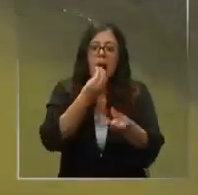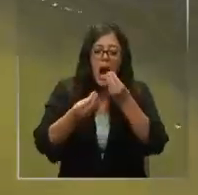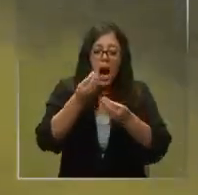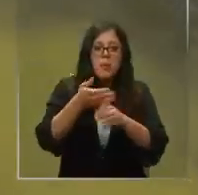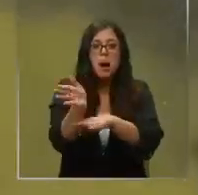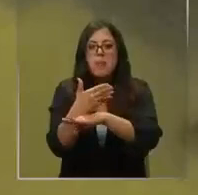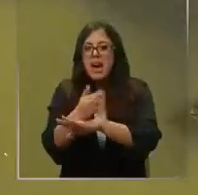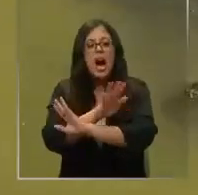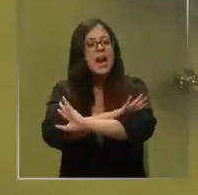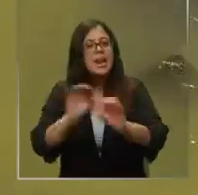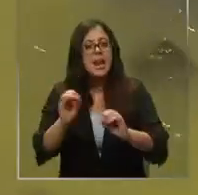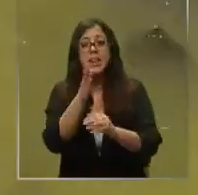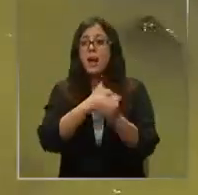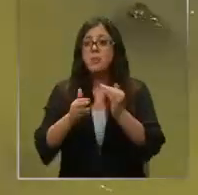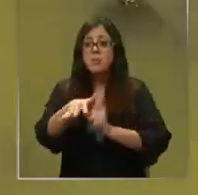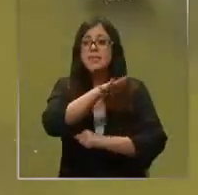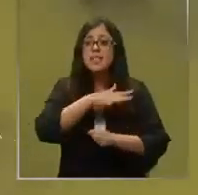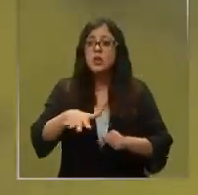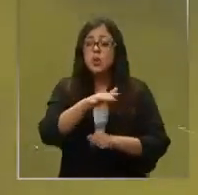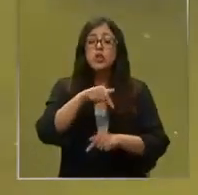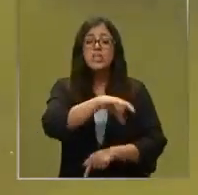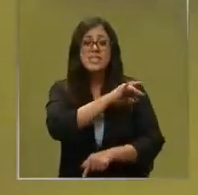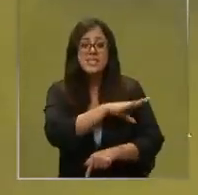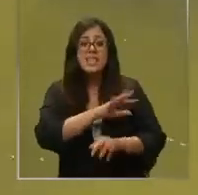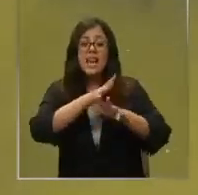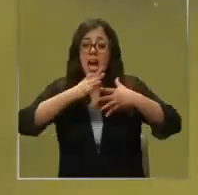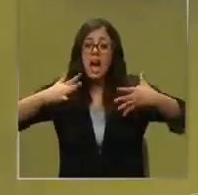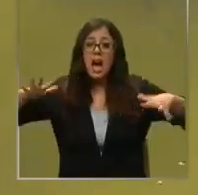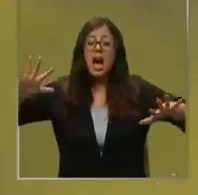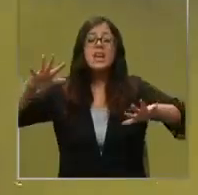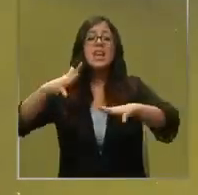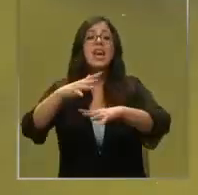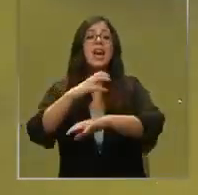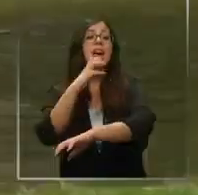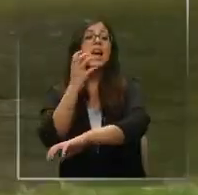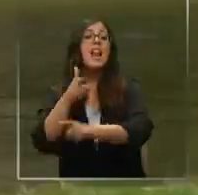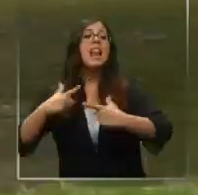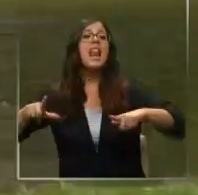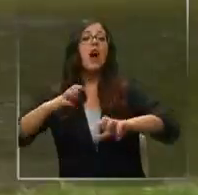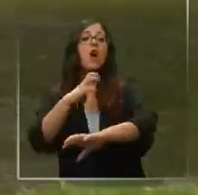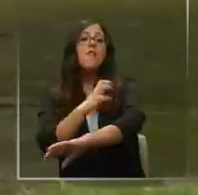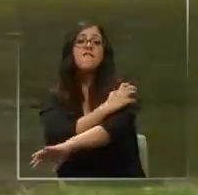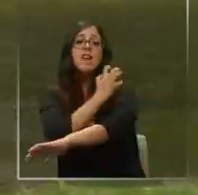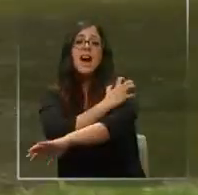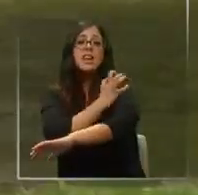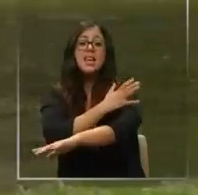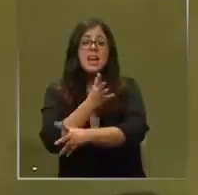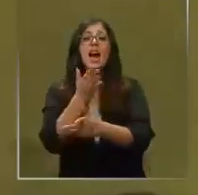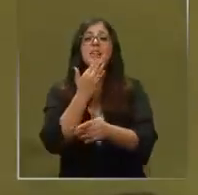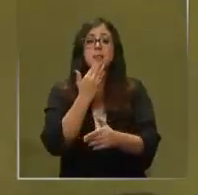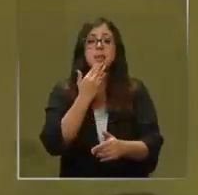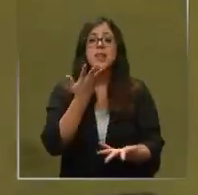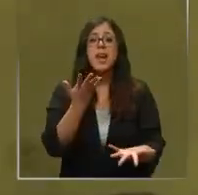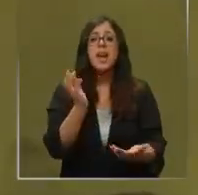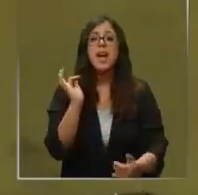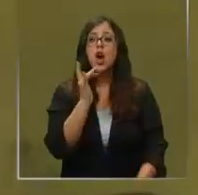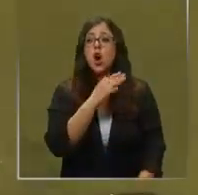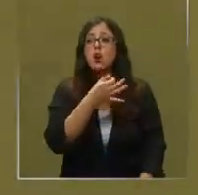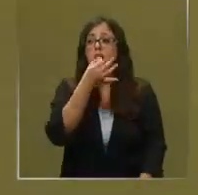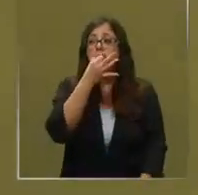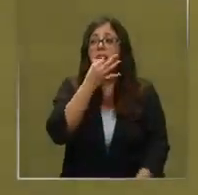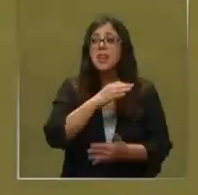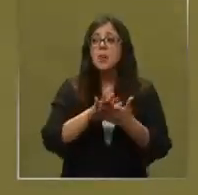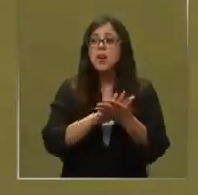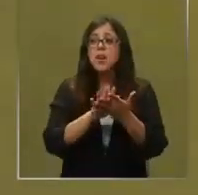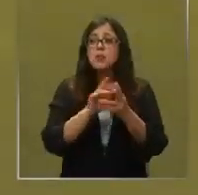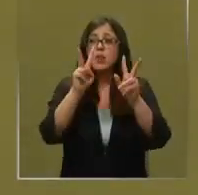Misma situación se vivió en Chile cuando las aguas del lago Villarrica se tornaron del mismo color verde. Esto producido también por el exceso de nutrientes como el